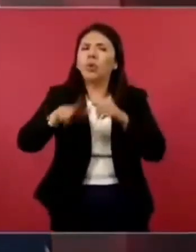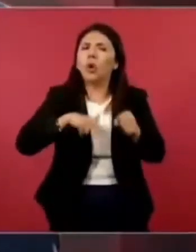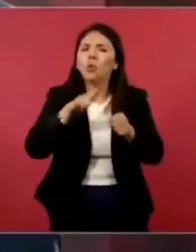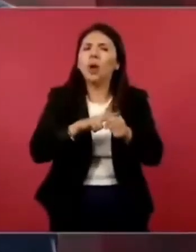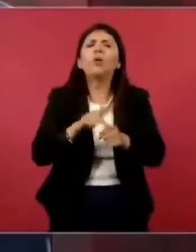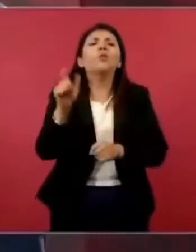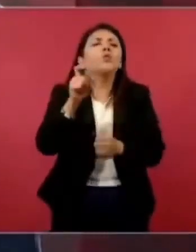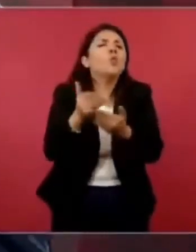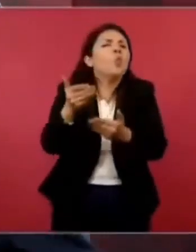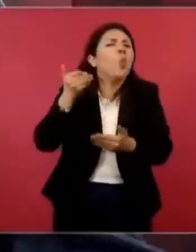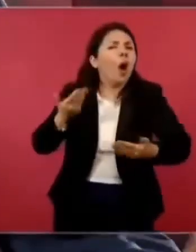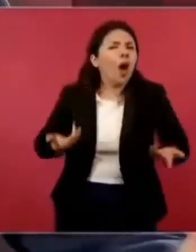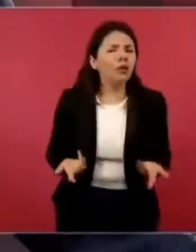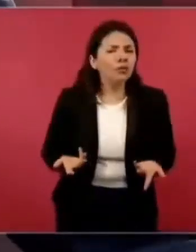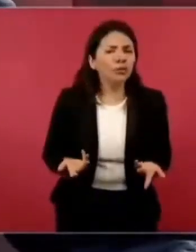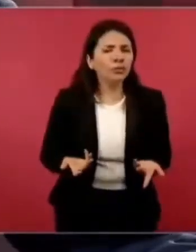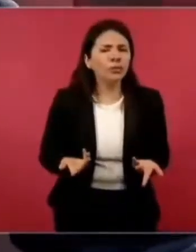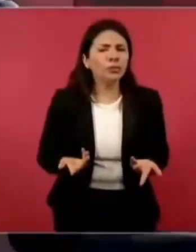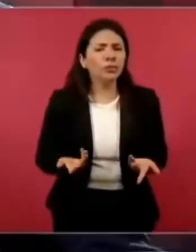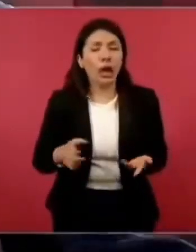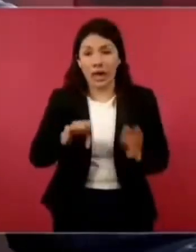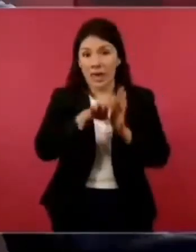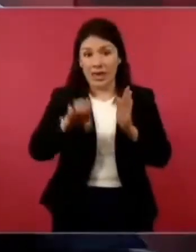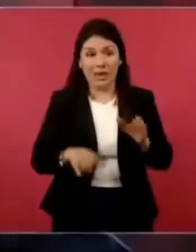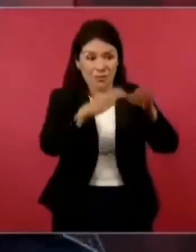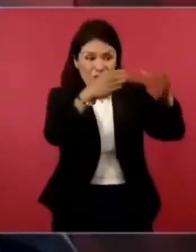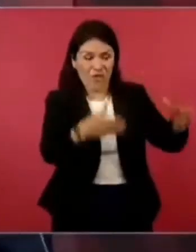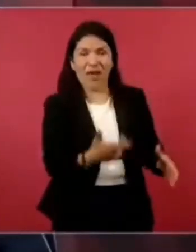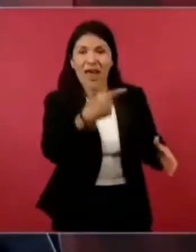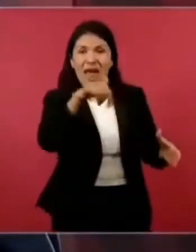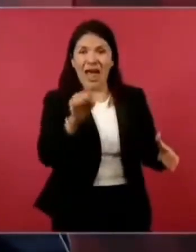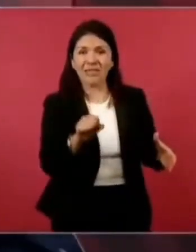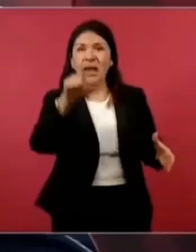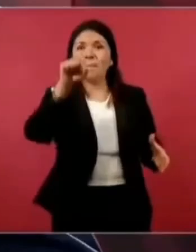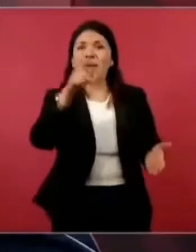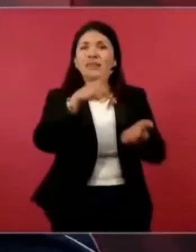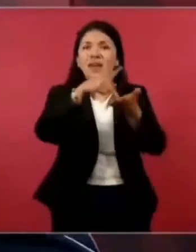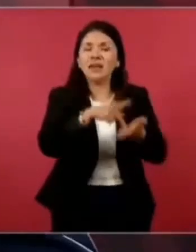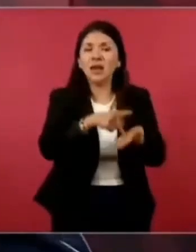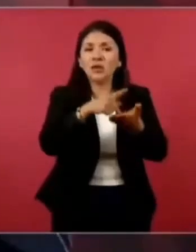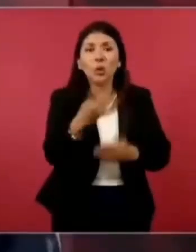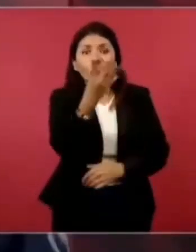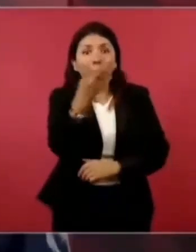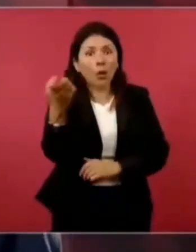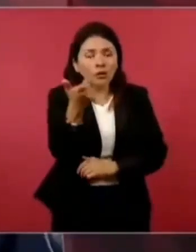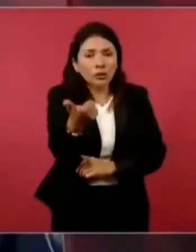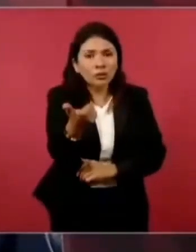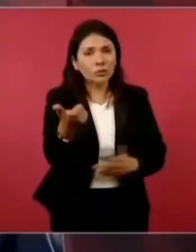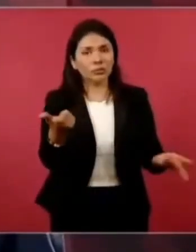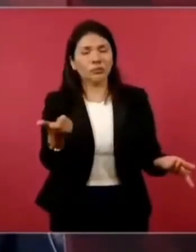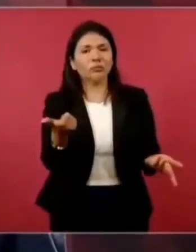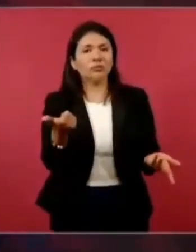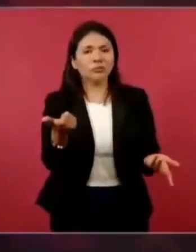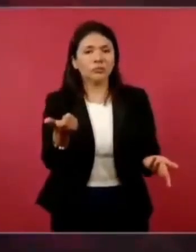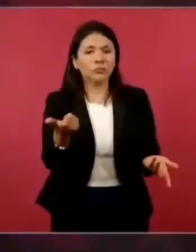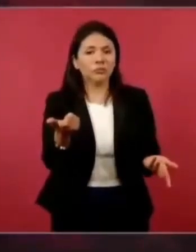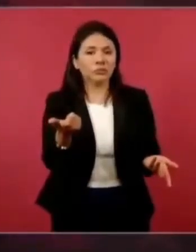Que un cilindro de gas de 20 kilos, 400 pesos y